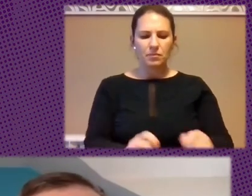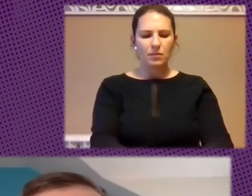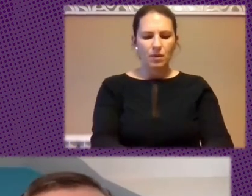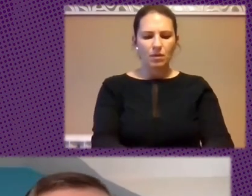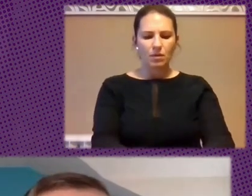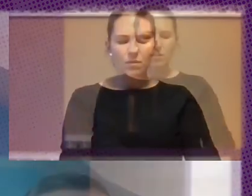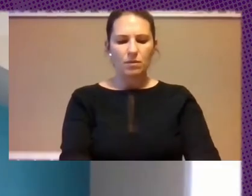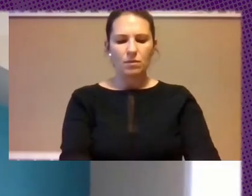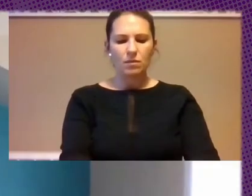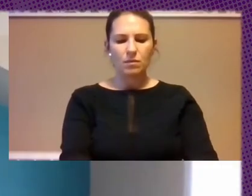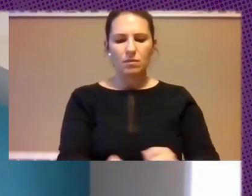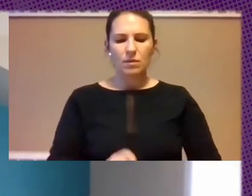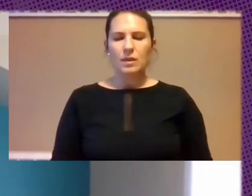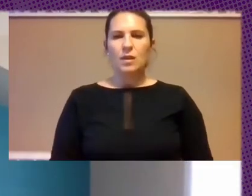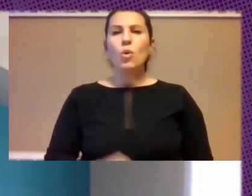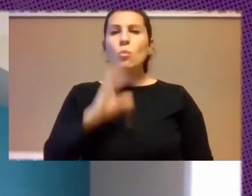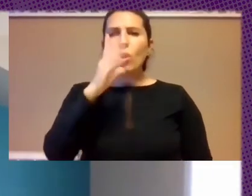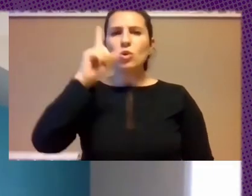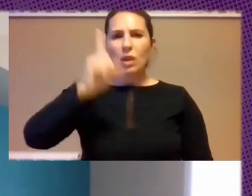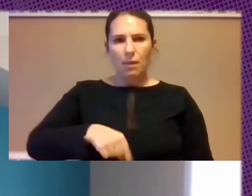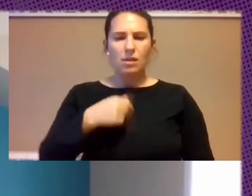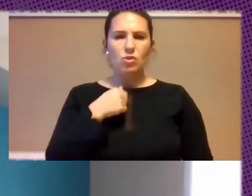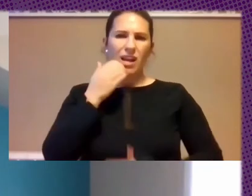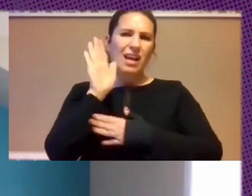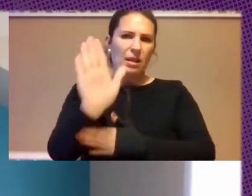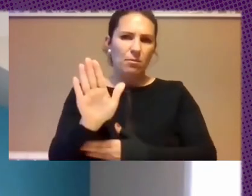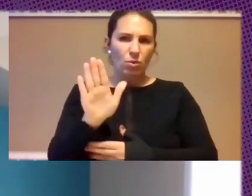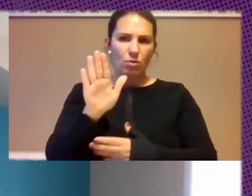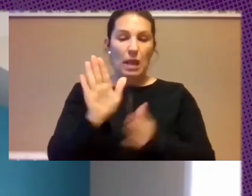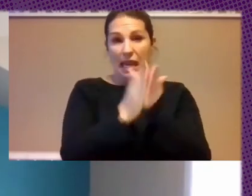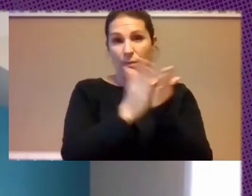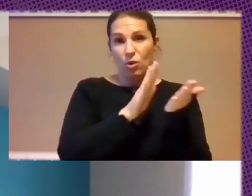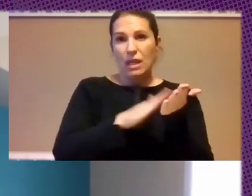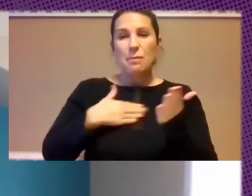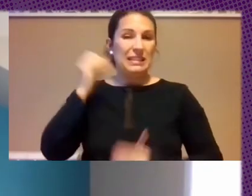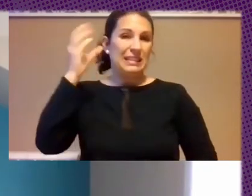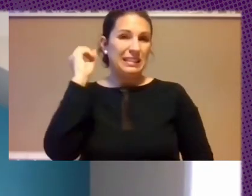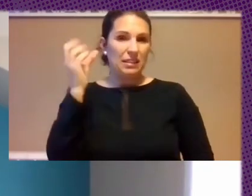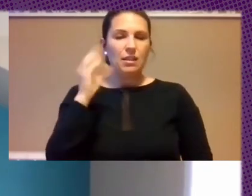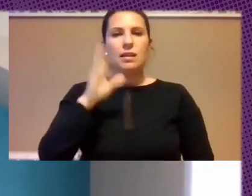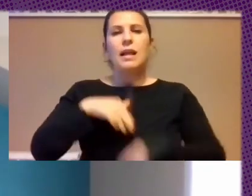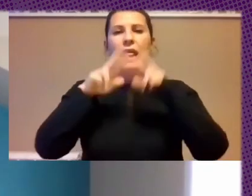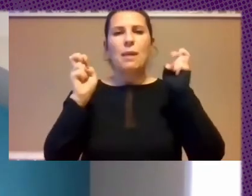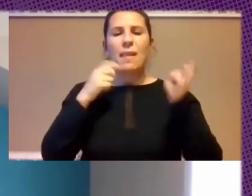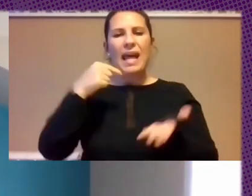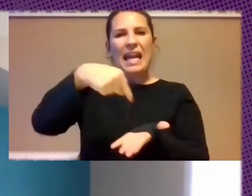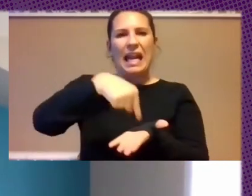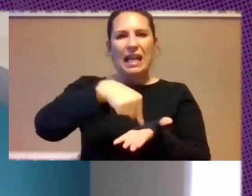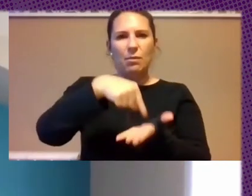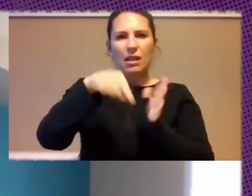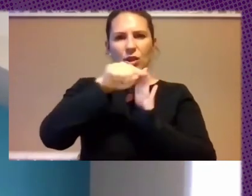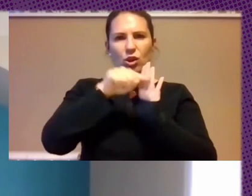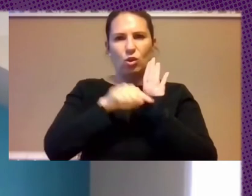Por eso También Doy el Ejemplo Yo En el Libro Y En mis Pláticas Sobre El Requerimiento Como Un Ejemplo